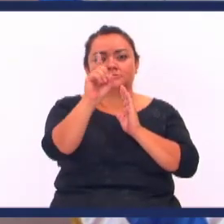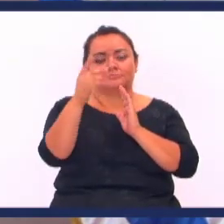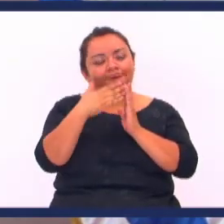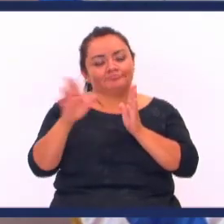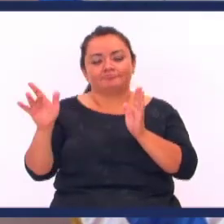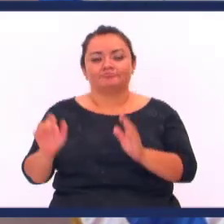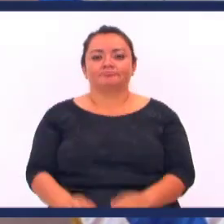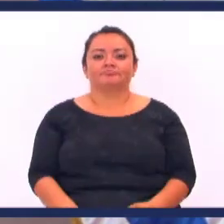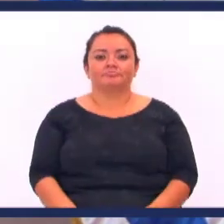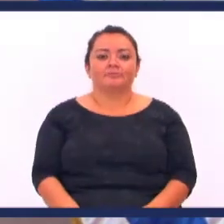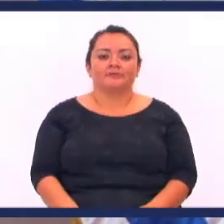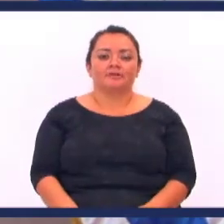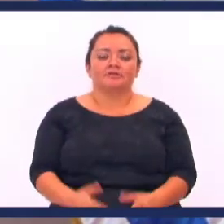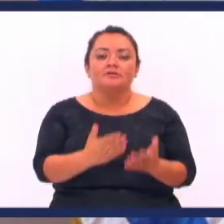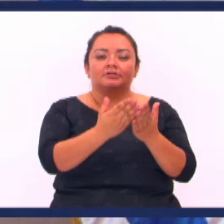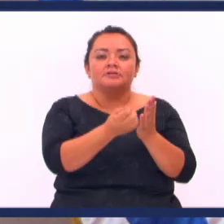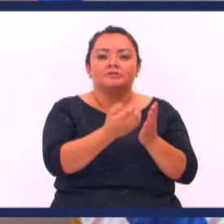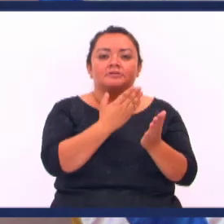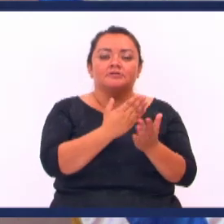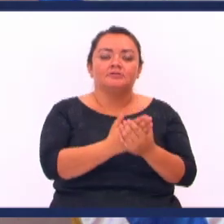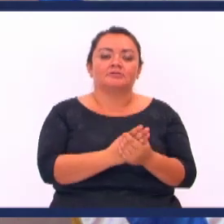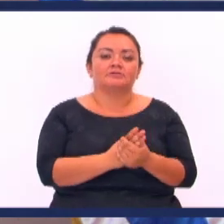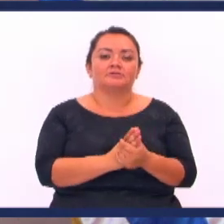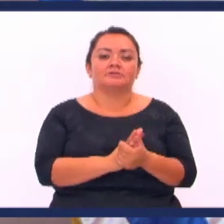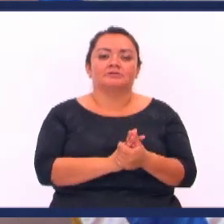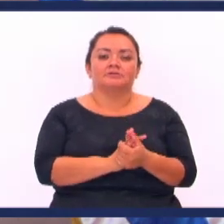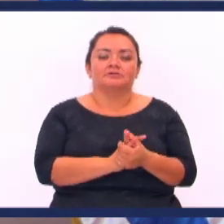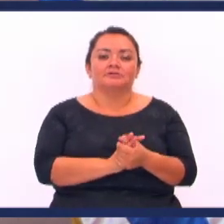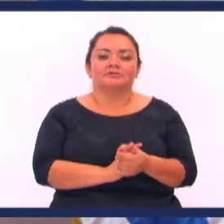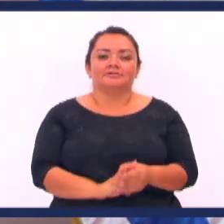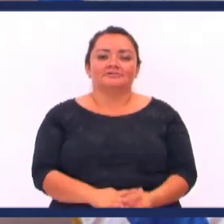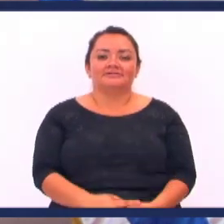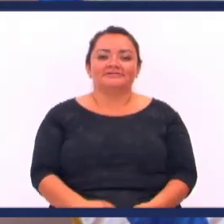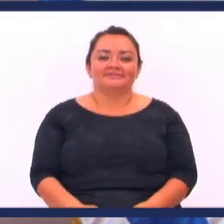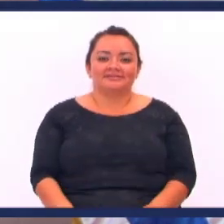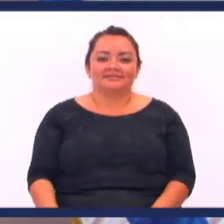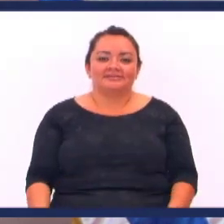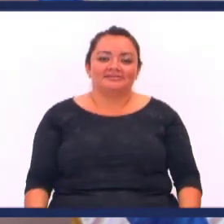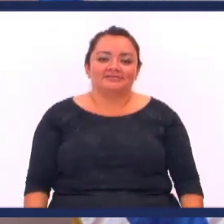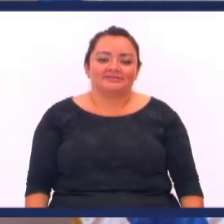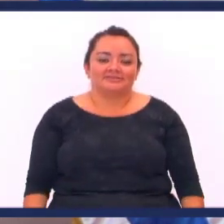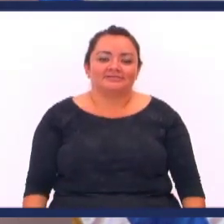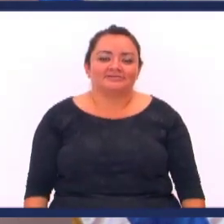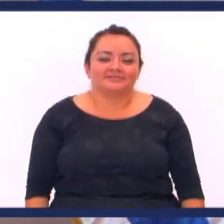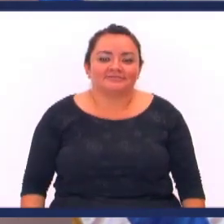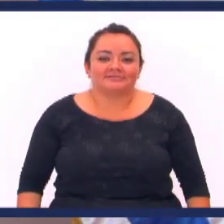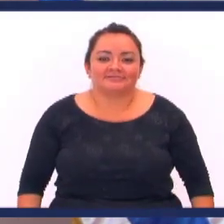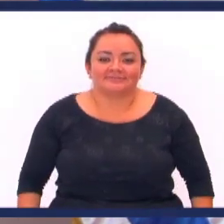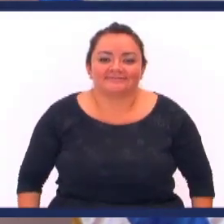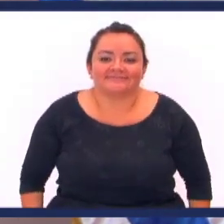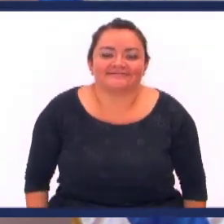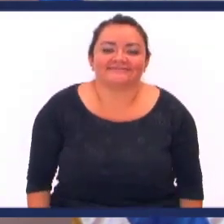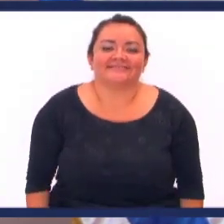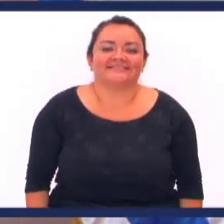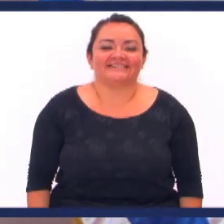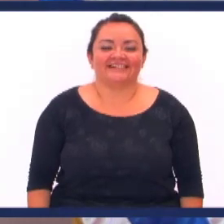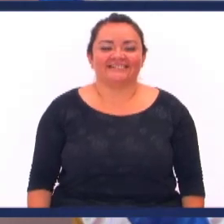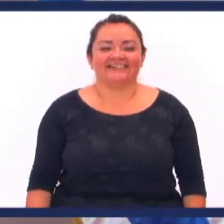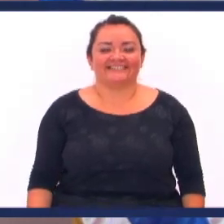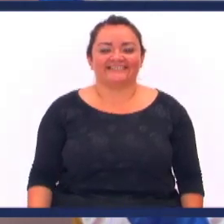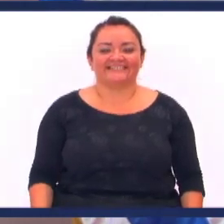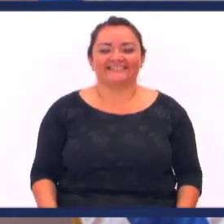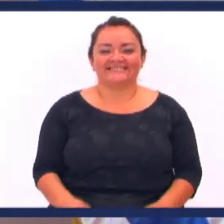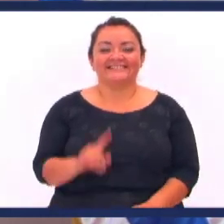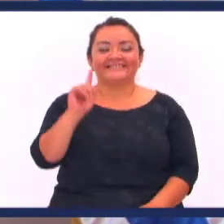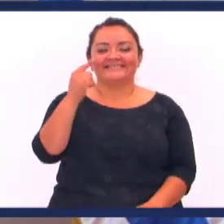Vamos a ver Que dice la palabra Del Señor En primera de Pedro Capítulo 1 Versículos 6 y 7 Dije El